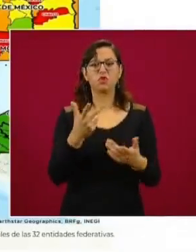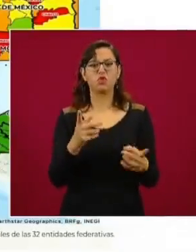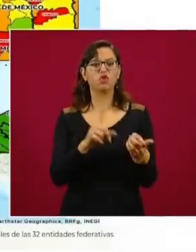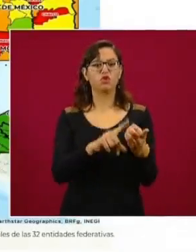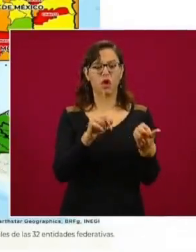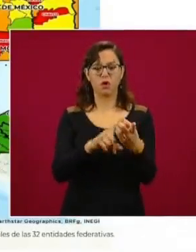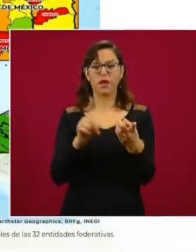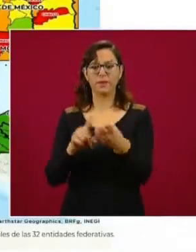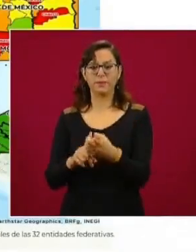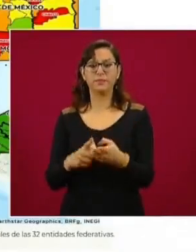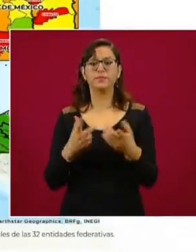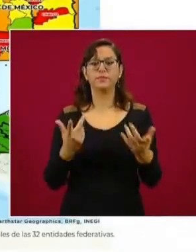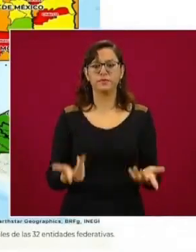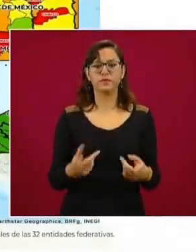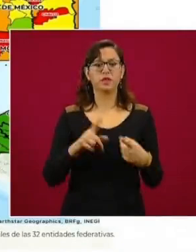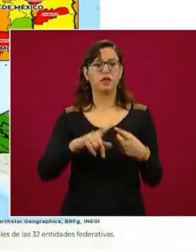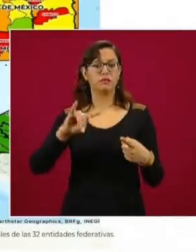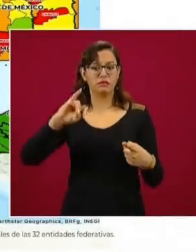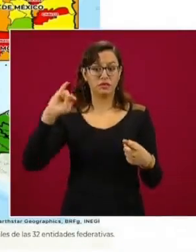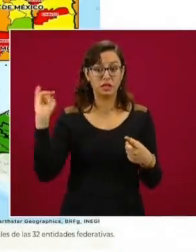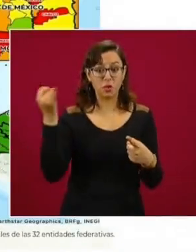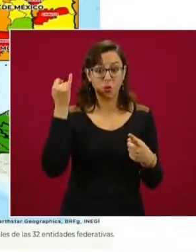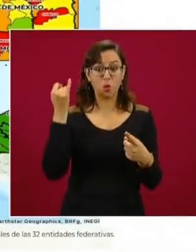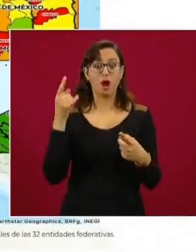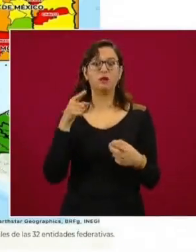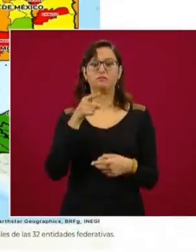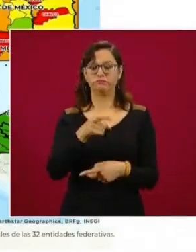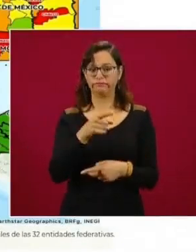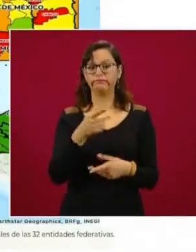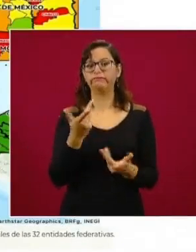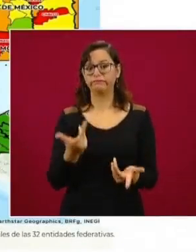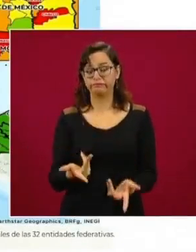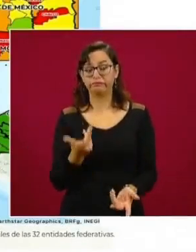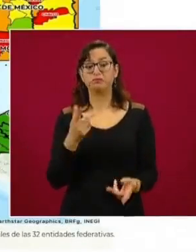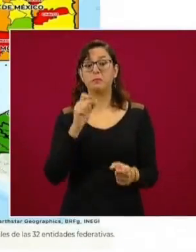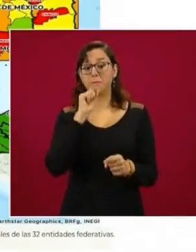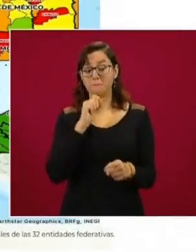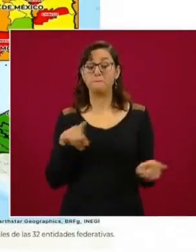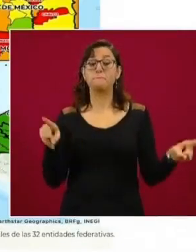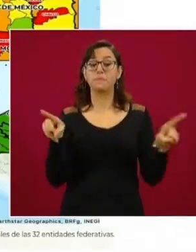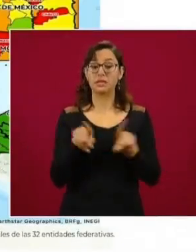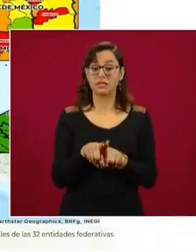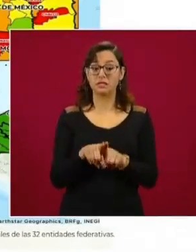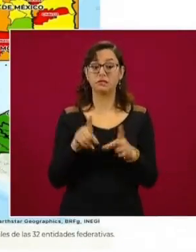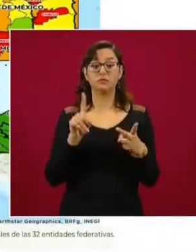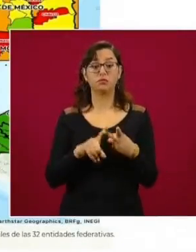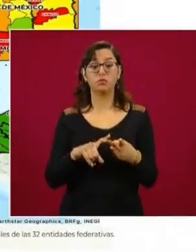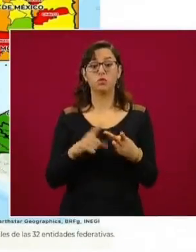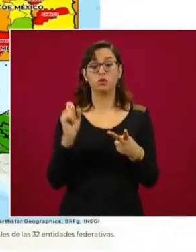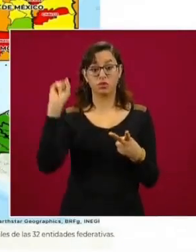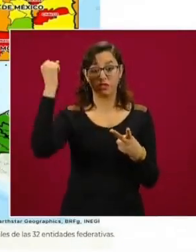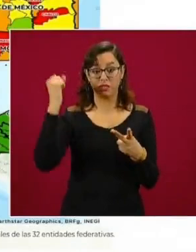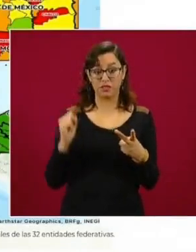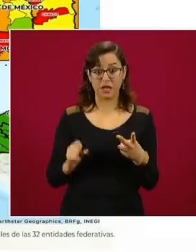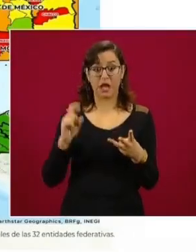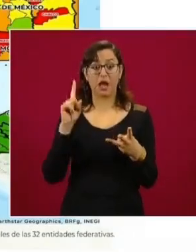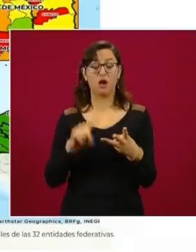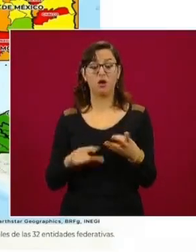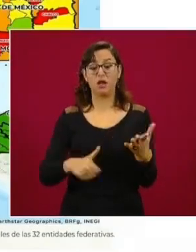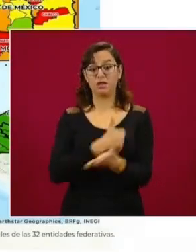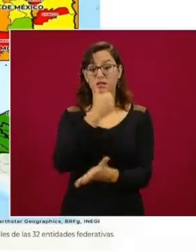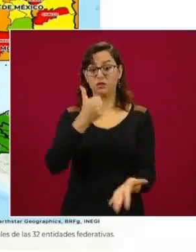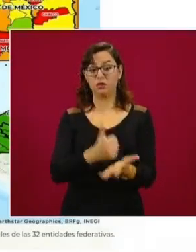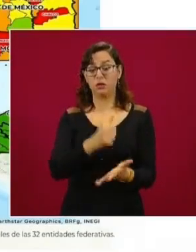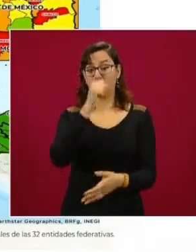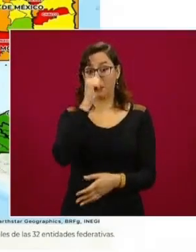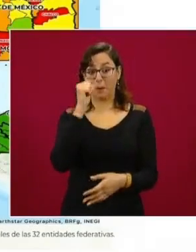delito. Tijuana, por supuesto, una parte aquí de Sinaloa, Ciudad Juárez, por